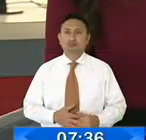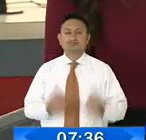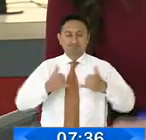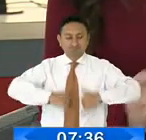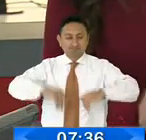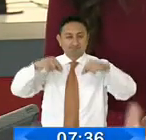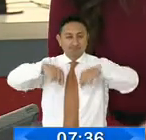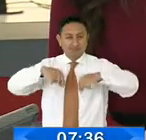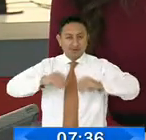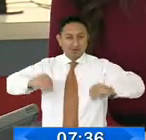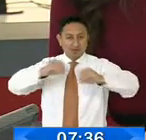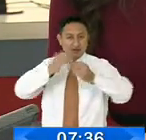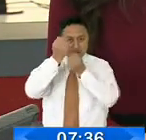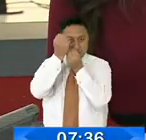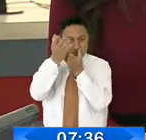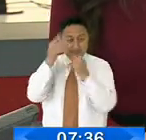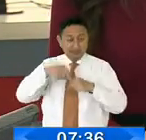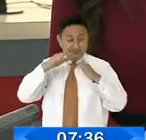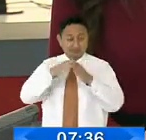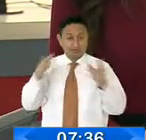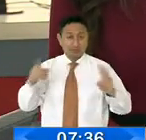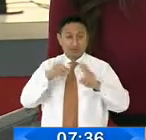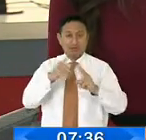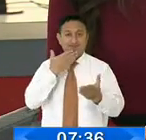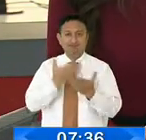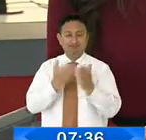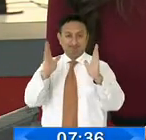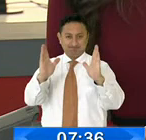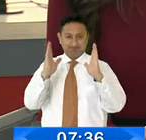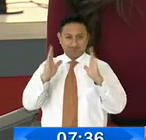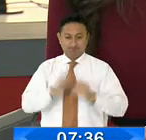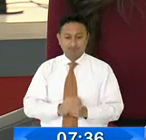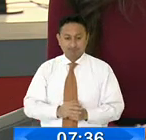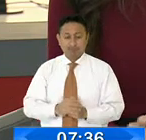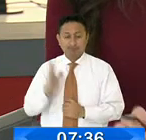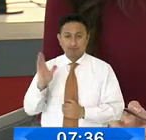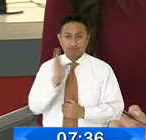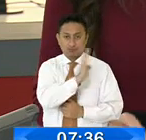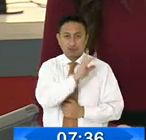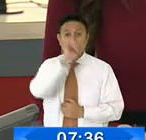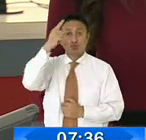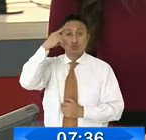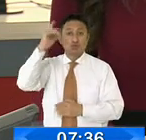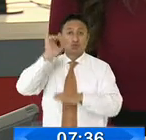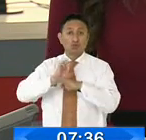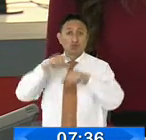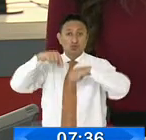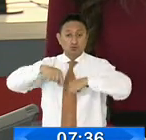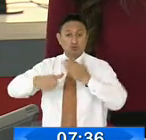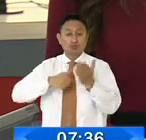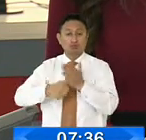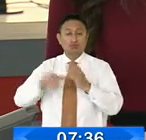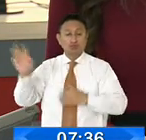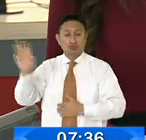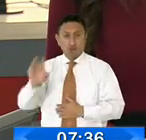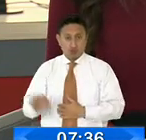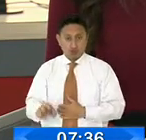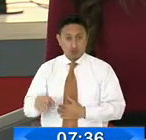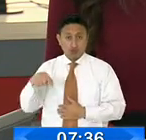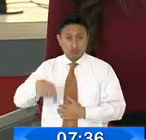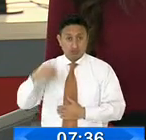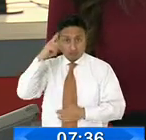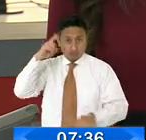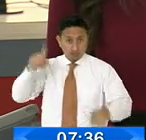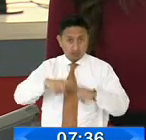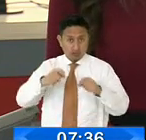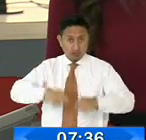Seguimos con más información aquí en el Comercio TV, gracias por acompañarnos y les contamos que el gobierno ecuatoriano a través del Ministerio de Salud Pública suscribió